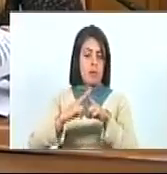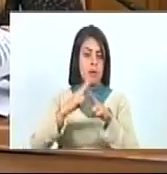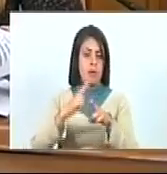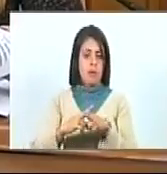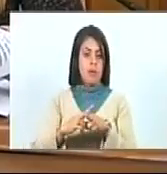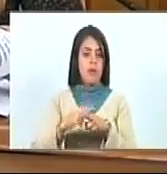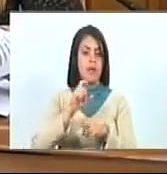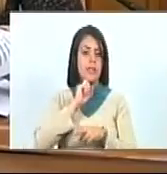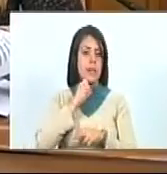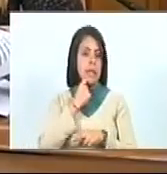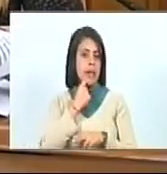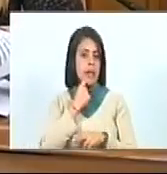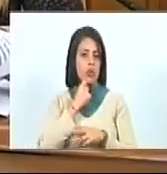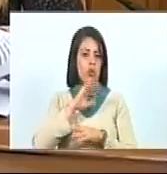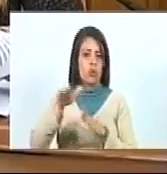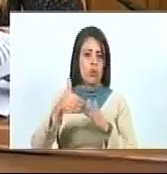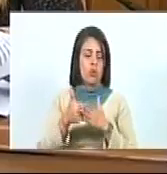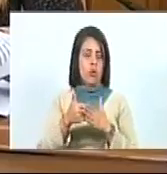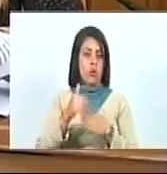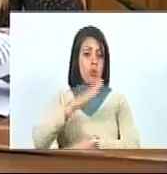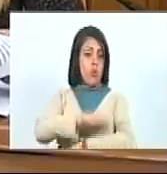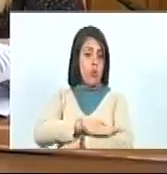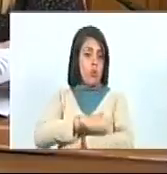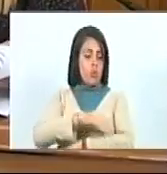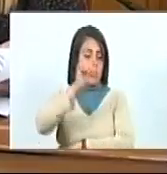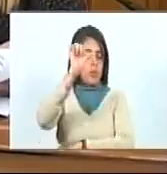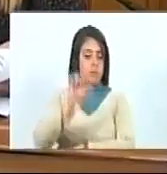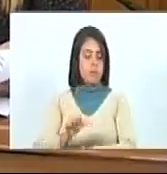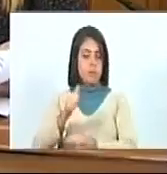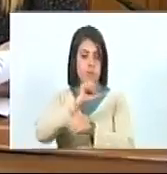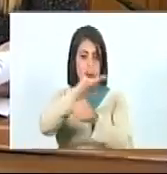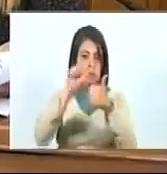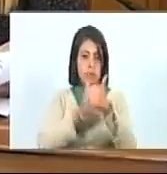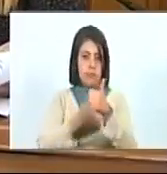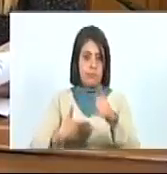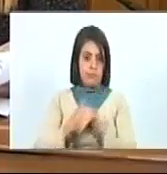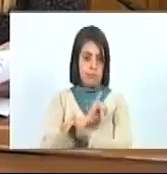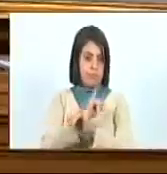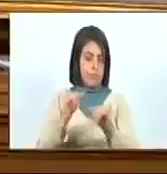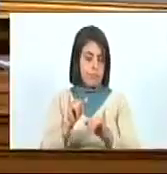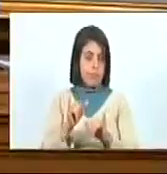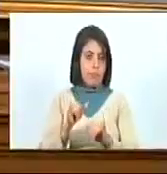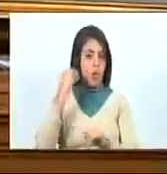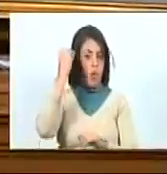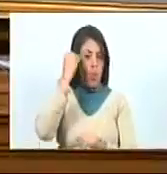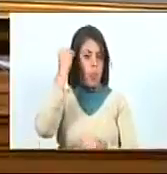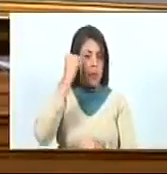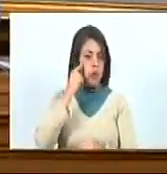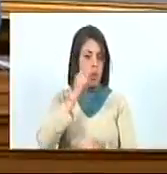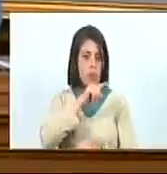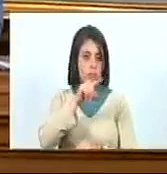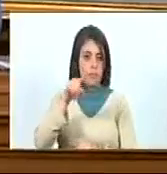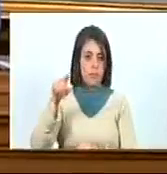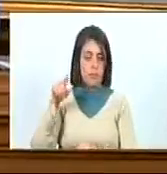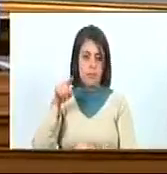confidencialidad y la reputación. Esto, señor vicepresidente. En consideración,